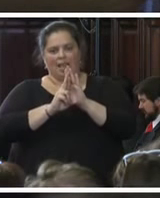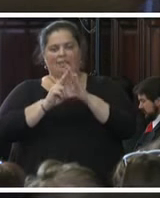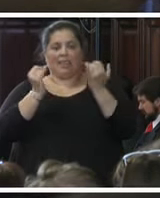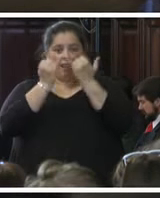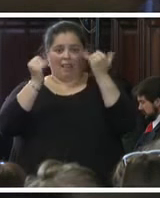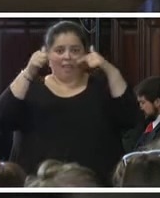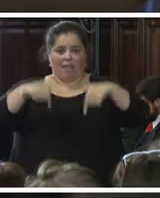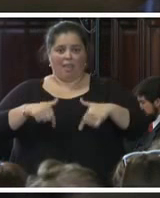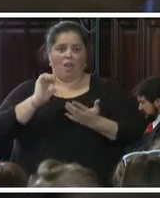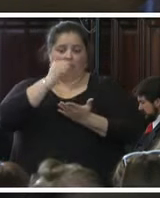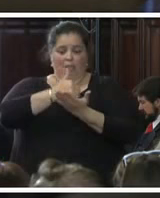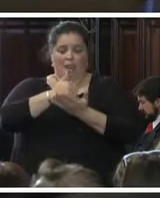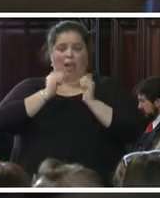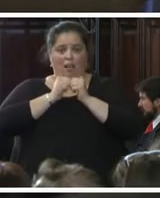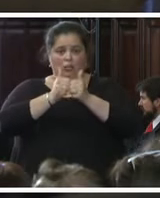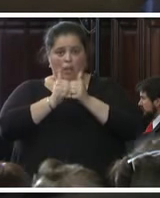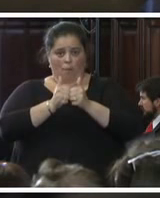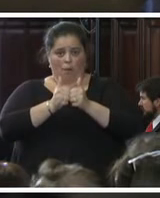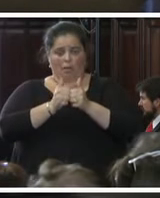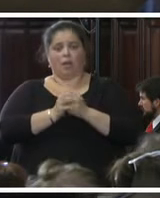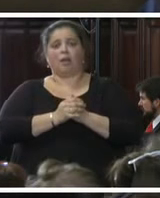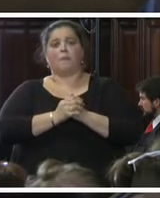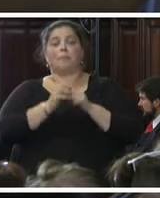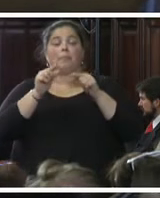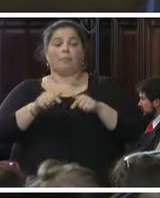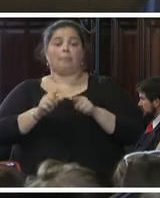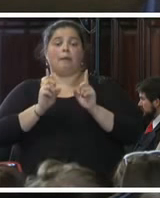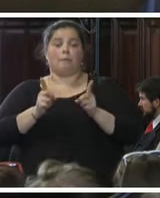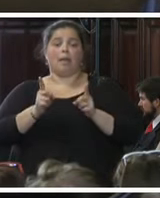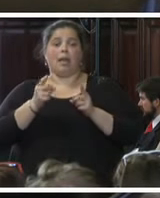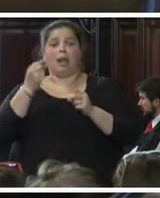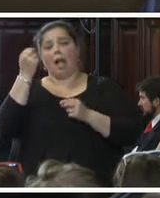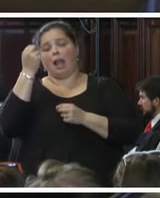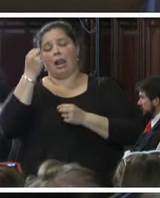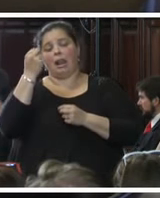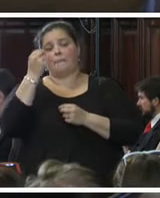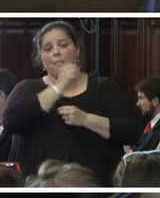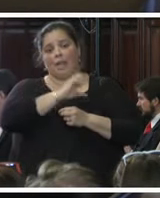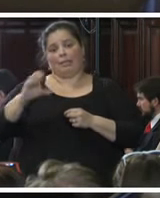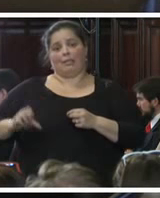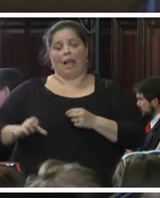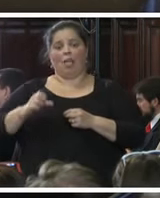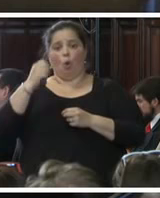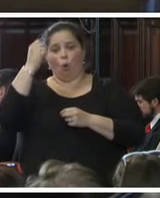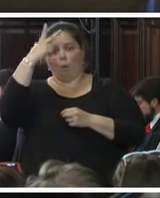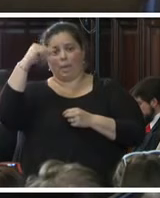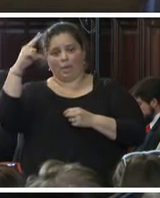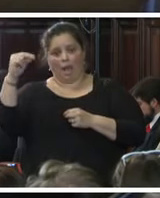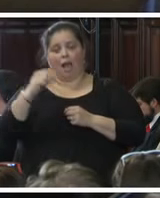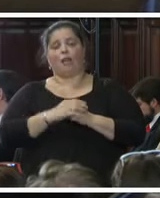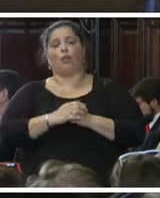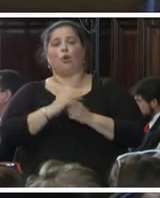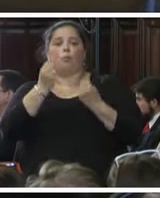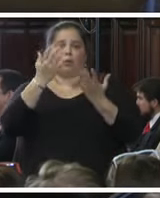hoy nos acompañan, al ilustre Estado mexicano por estar